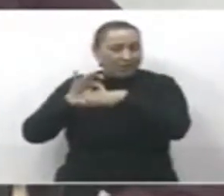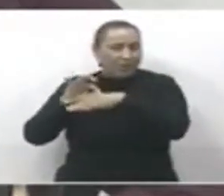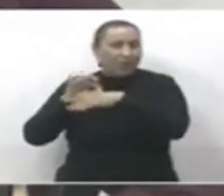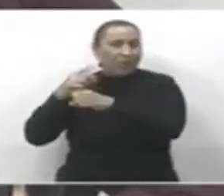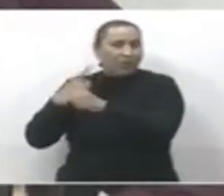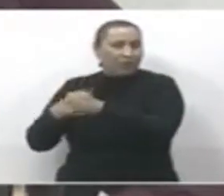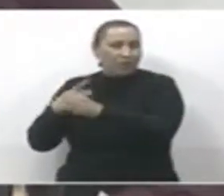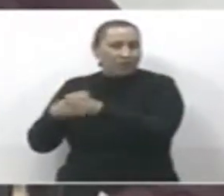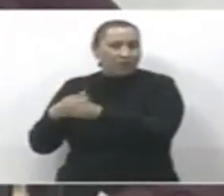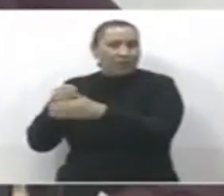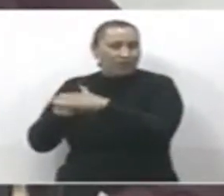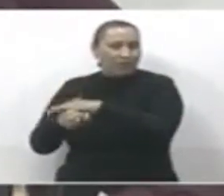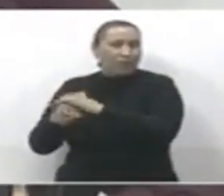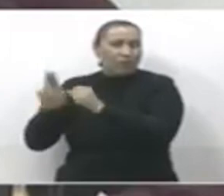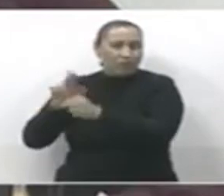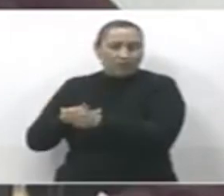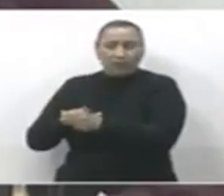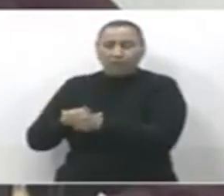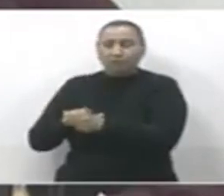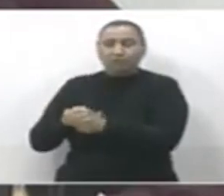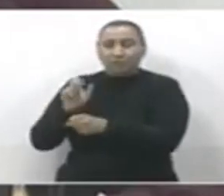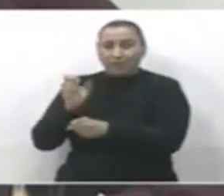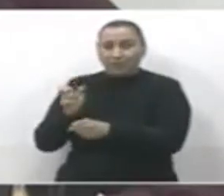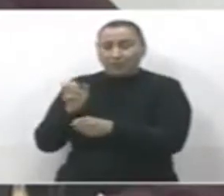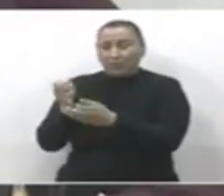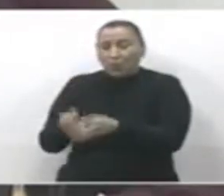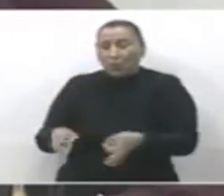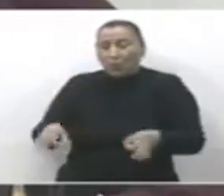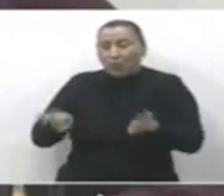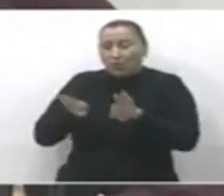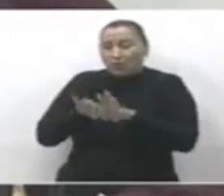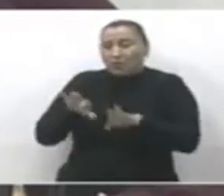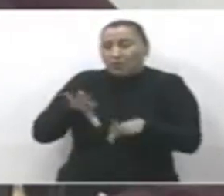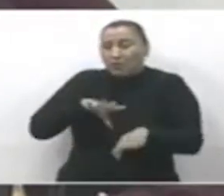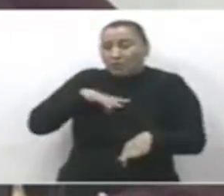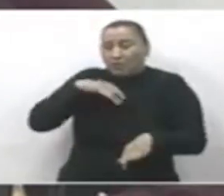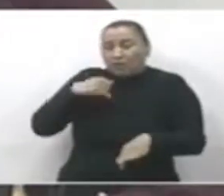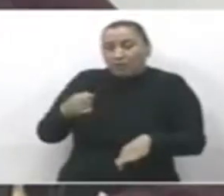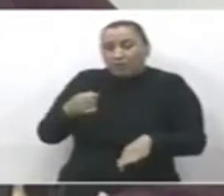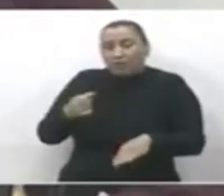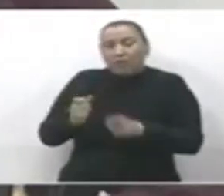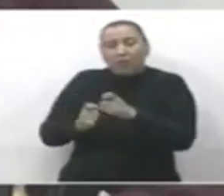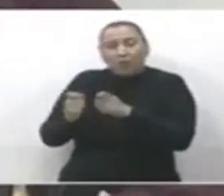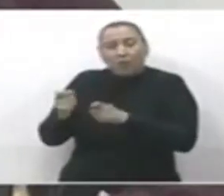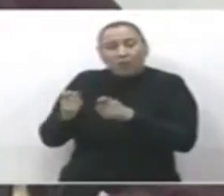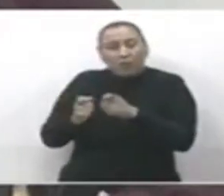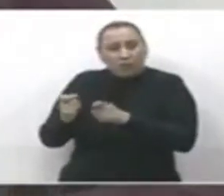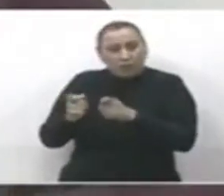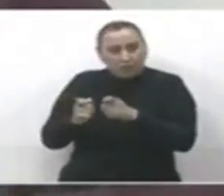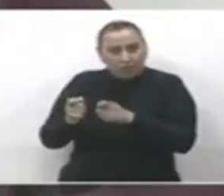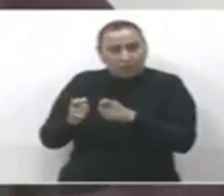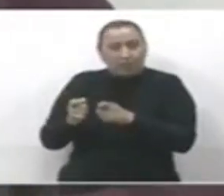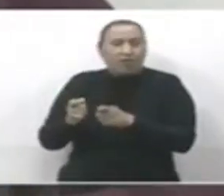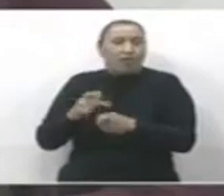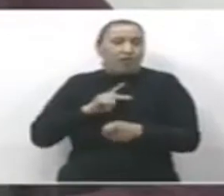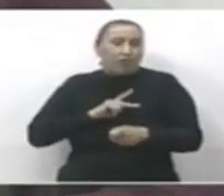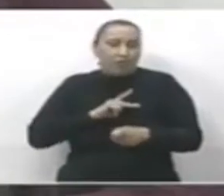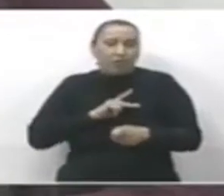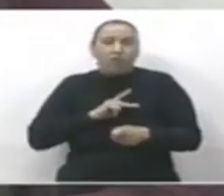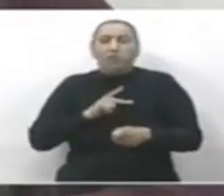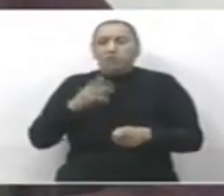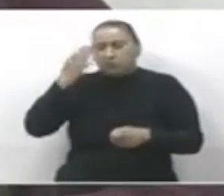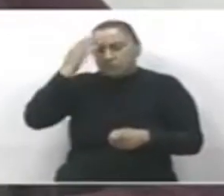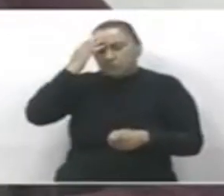Esto marca un giro fundamental en el esfuerzo para controlar el virus. Por lo que conocimos de esta